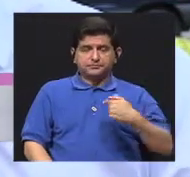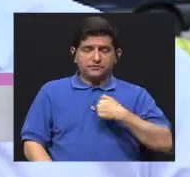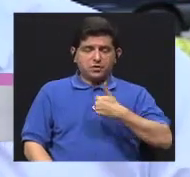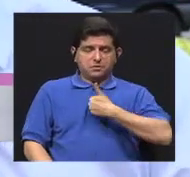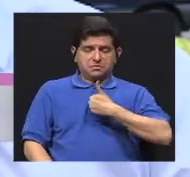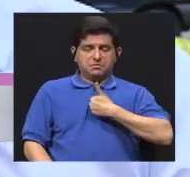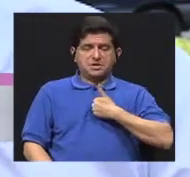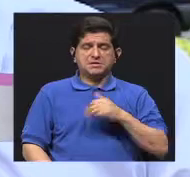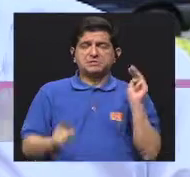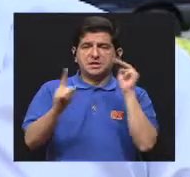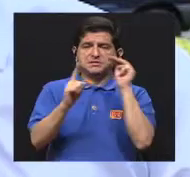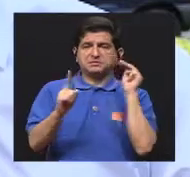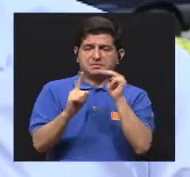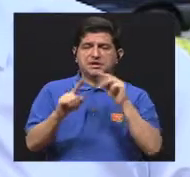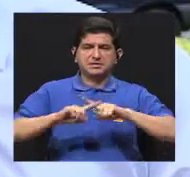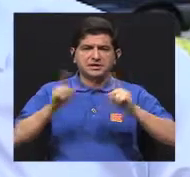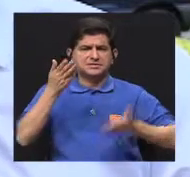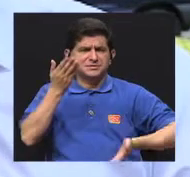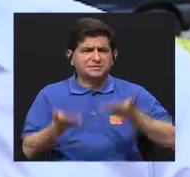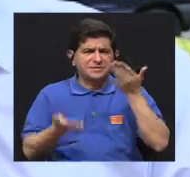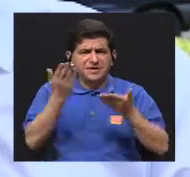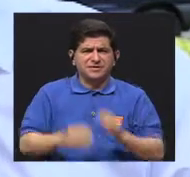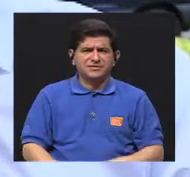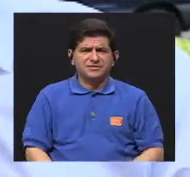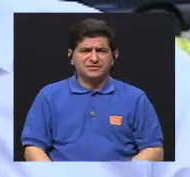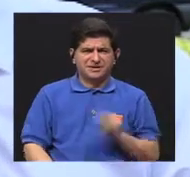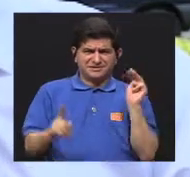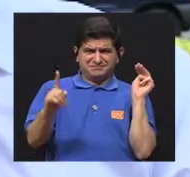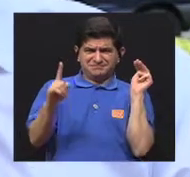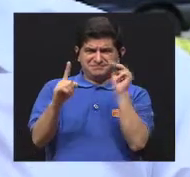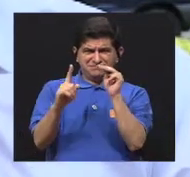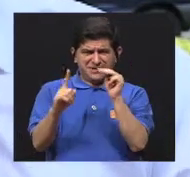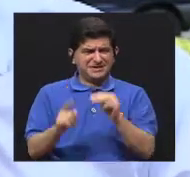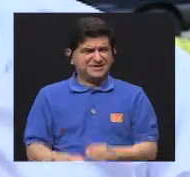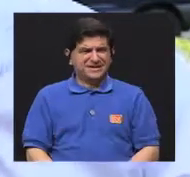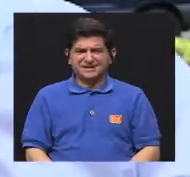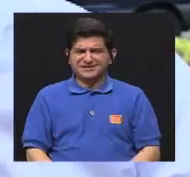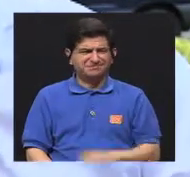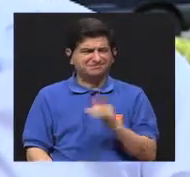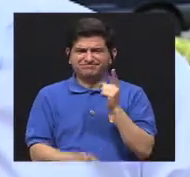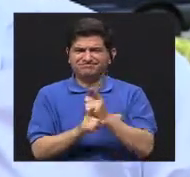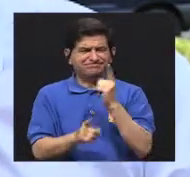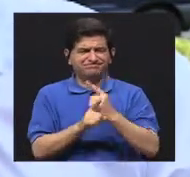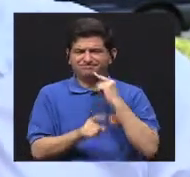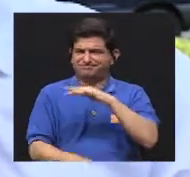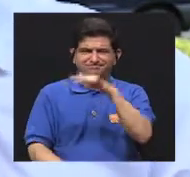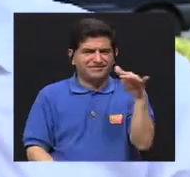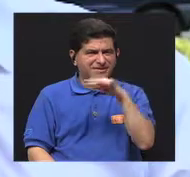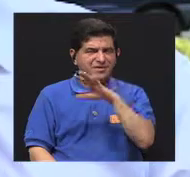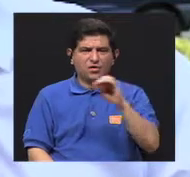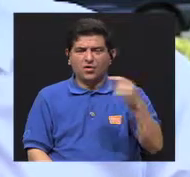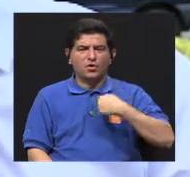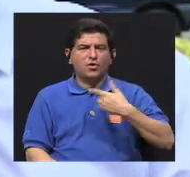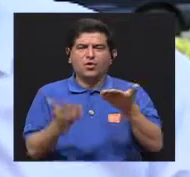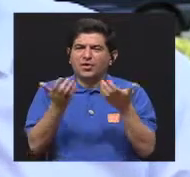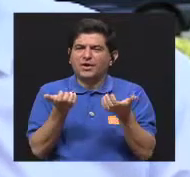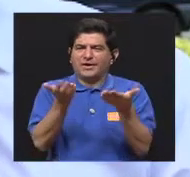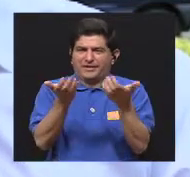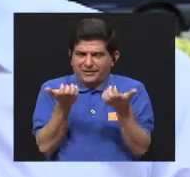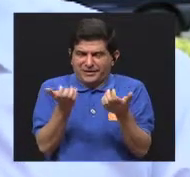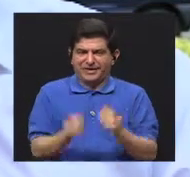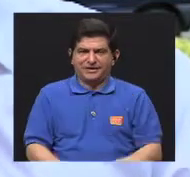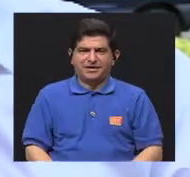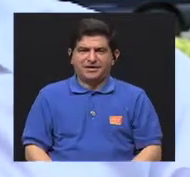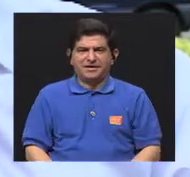me pongo mis propias metas y tal vez podrían estar un poquito no tan sujetas a la realidad o a lo que uno quisiera,